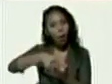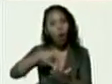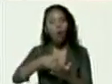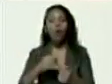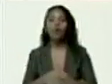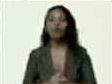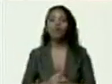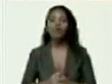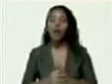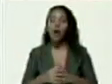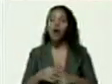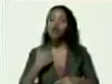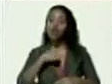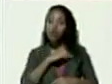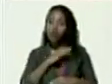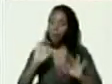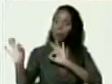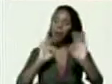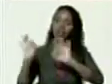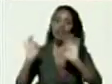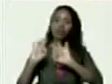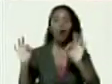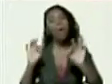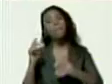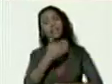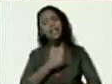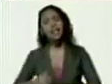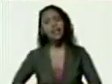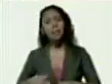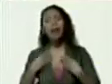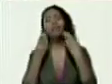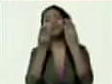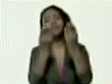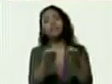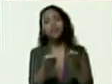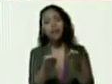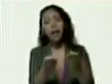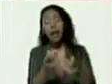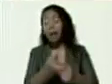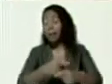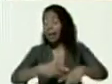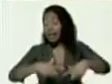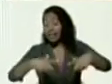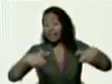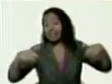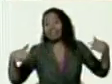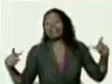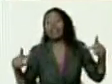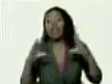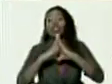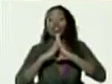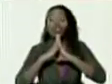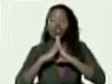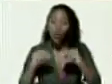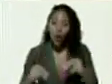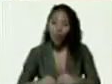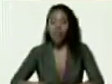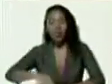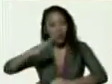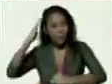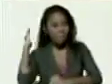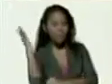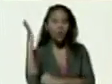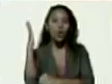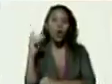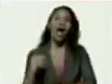nos estamos preparando presidente para darle la más grande de todas las pelas a los